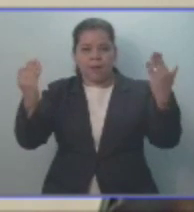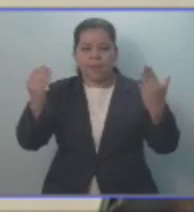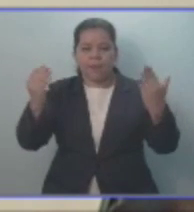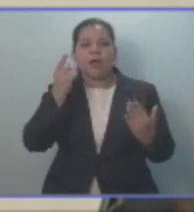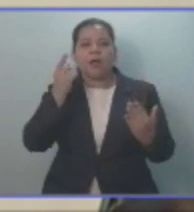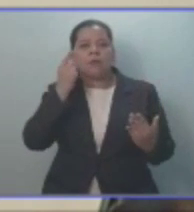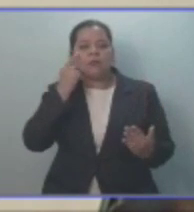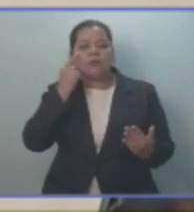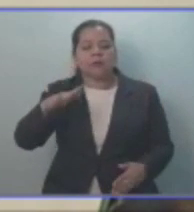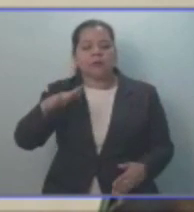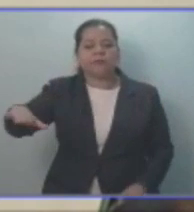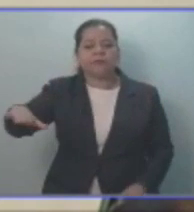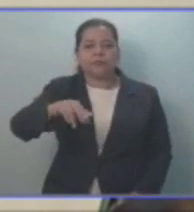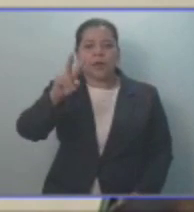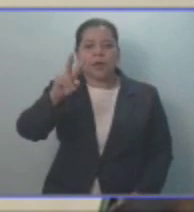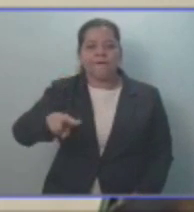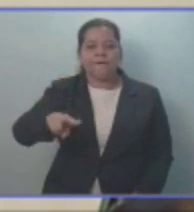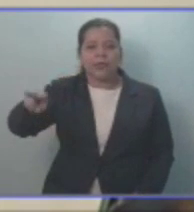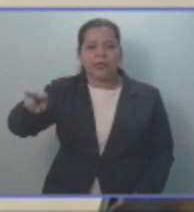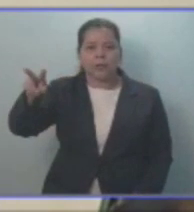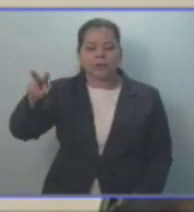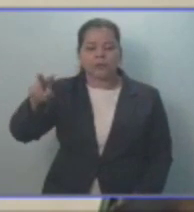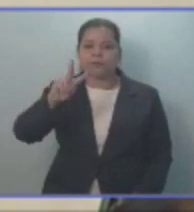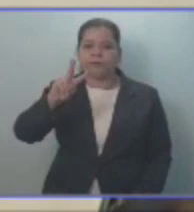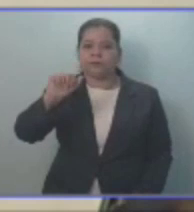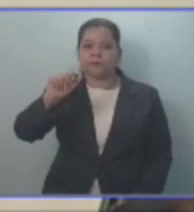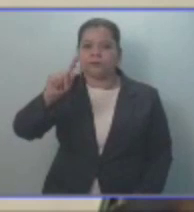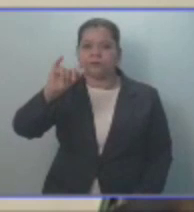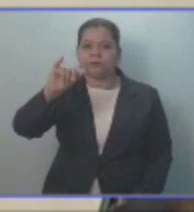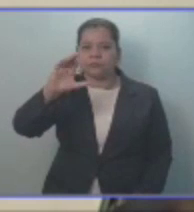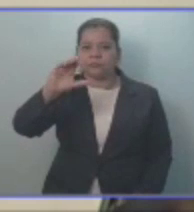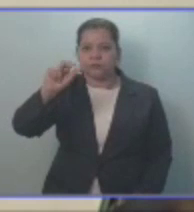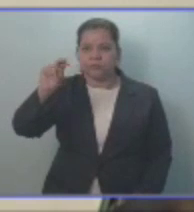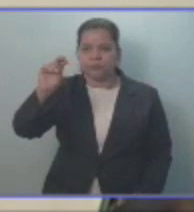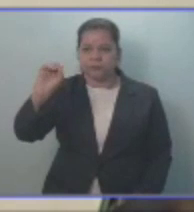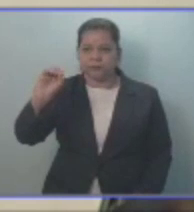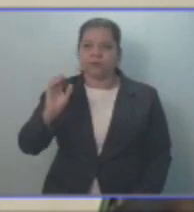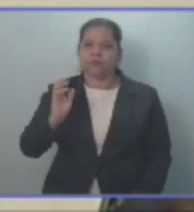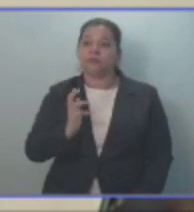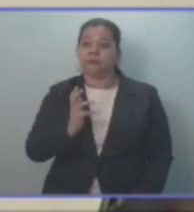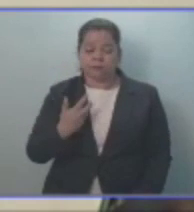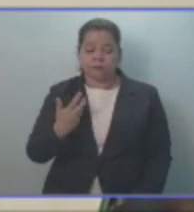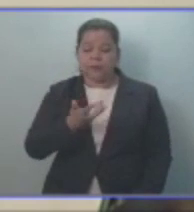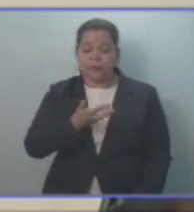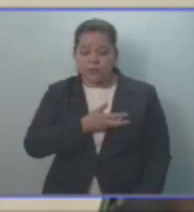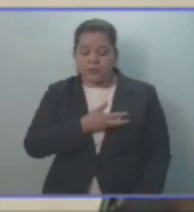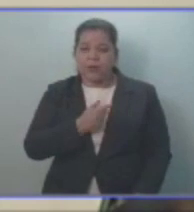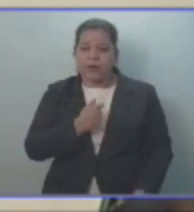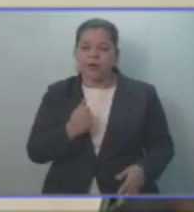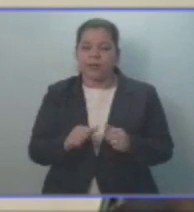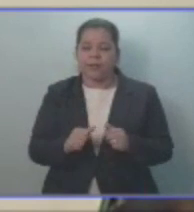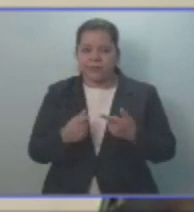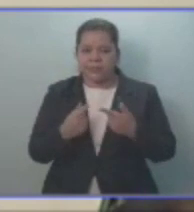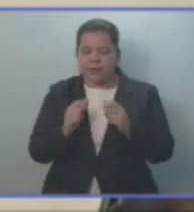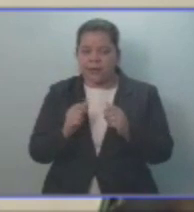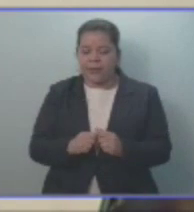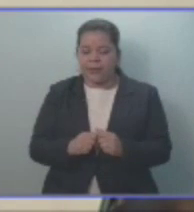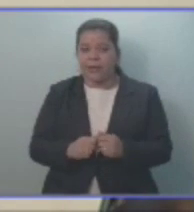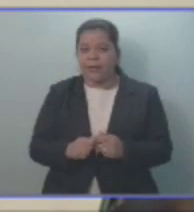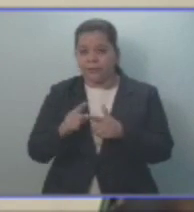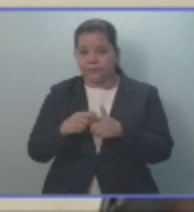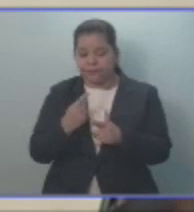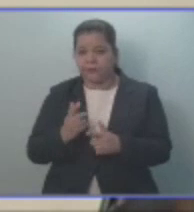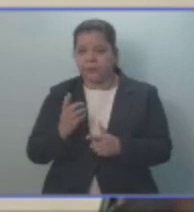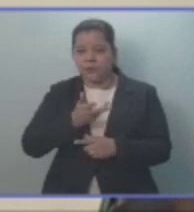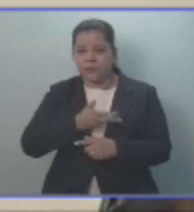Quiero decir a nombre del grupo parlamentario del FMLN que nos sentimos contentos, nos sentimos felices y que le mandamos